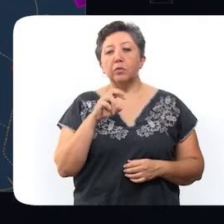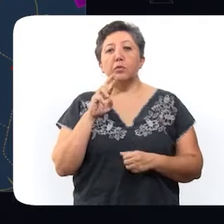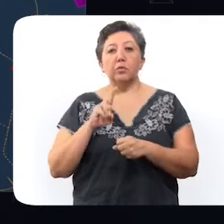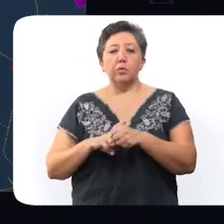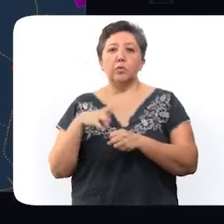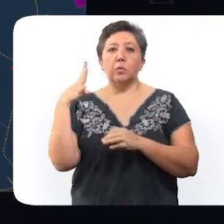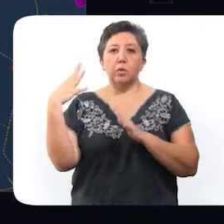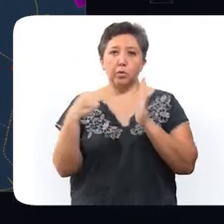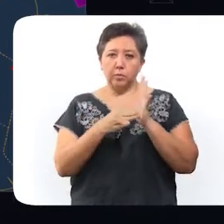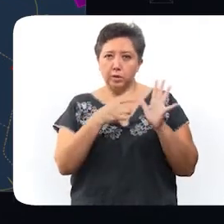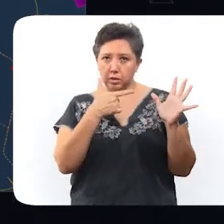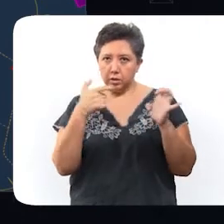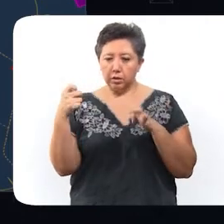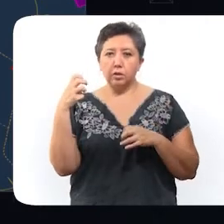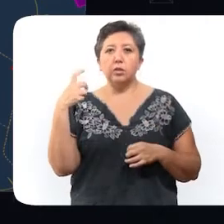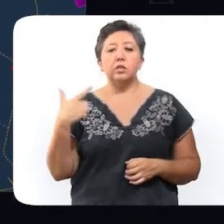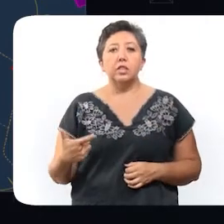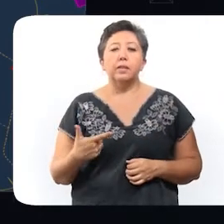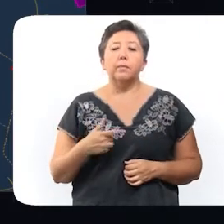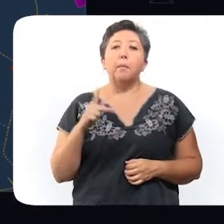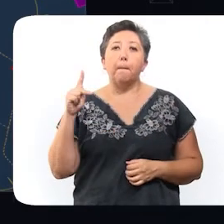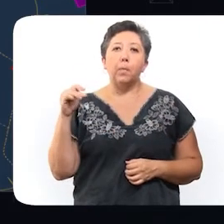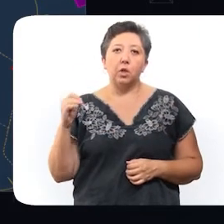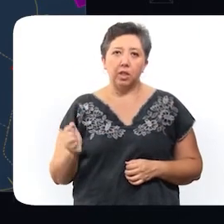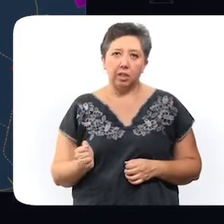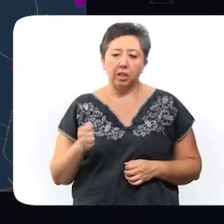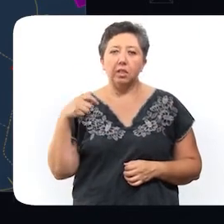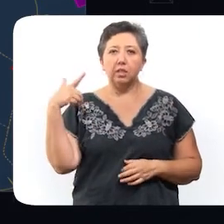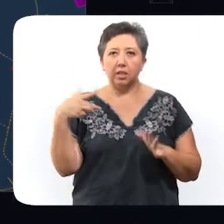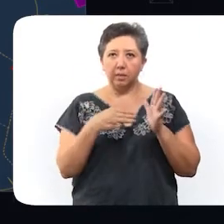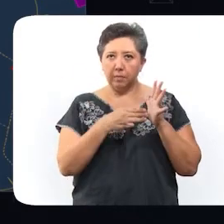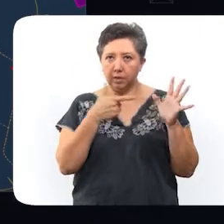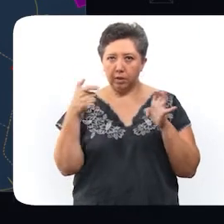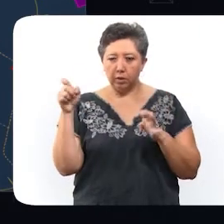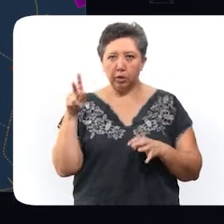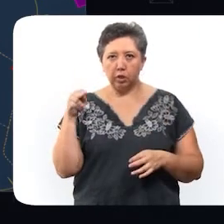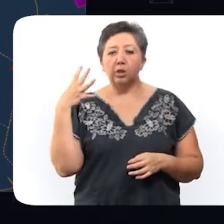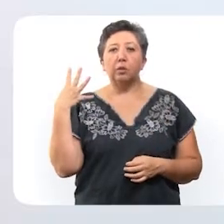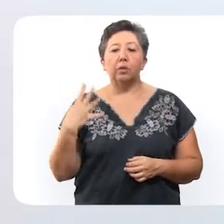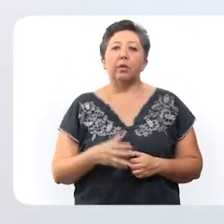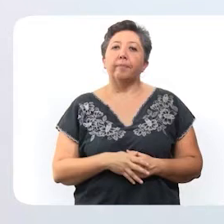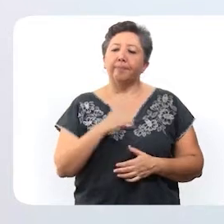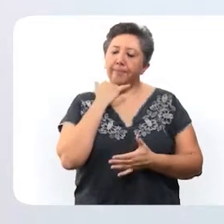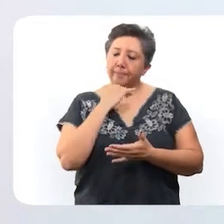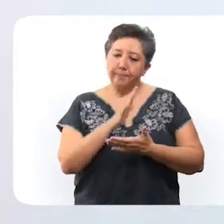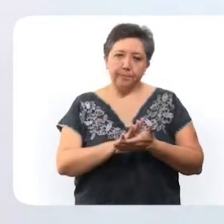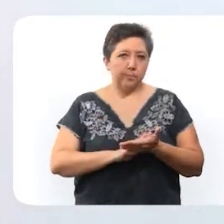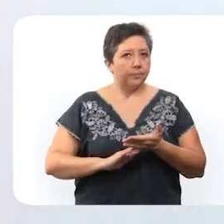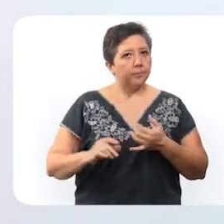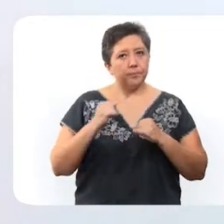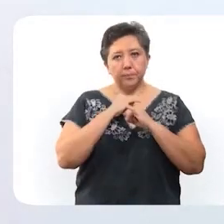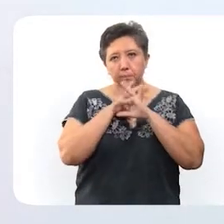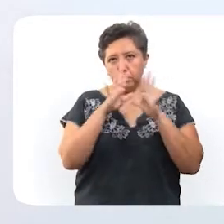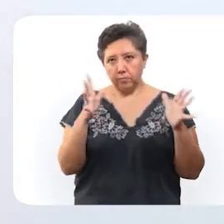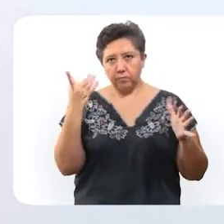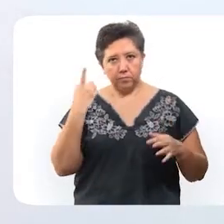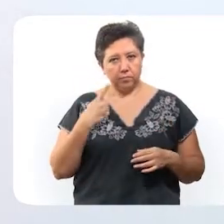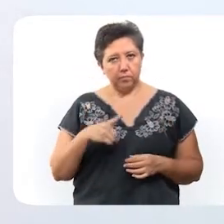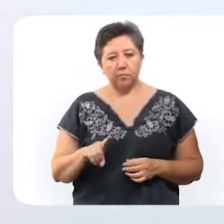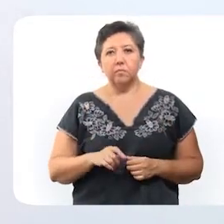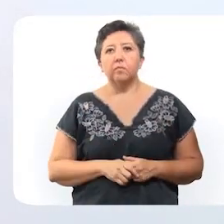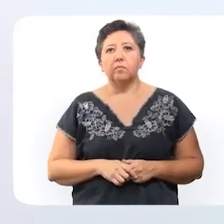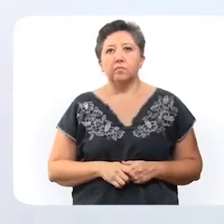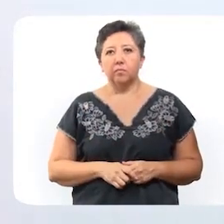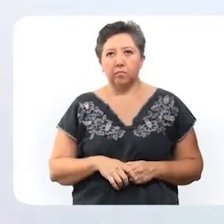zona sur 4.707, en la zona poniente 7.784. Lamentablemente, en este parte médico